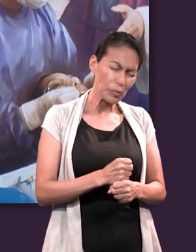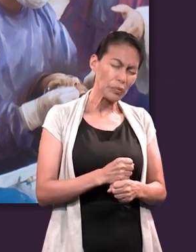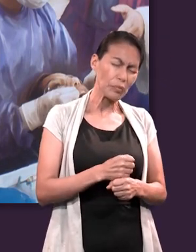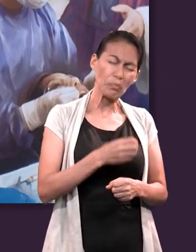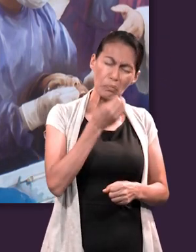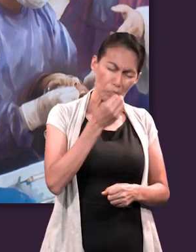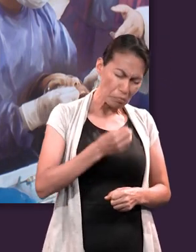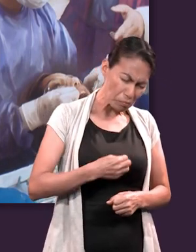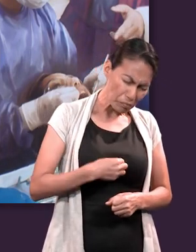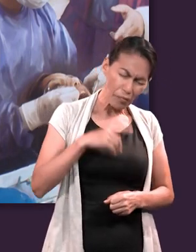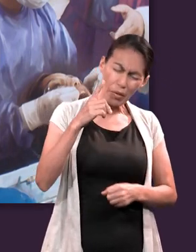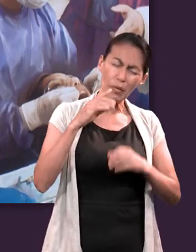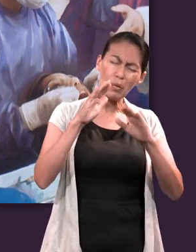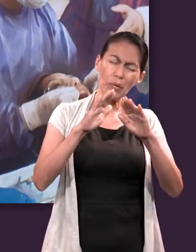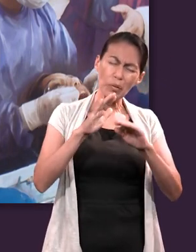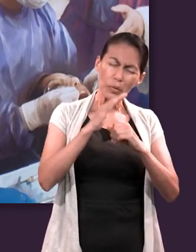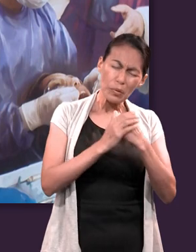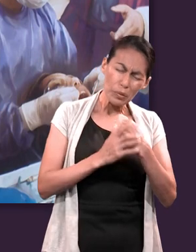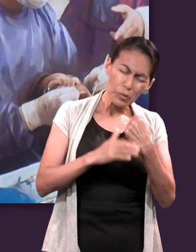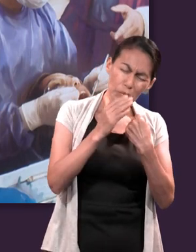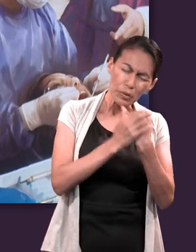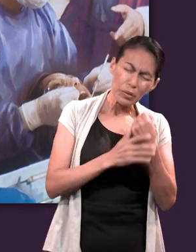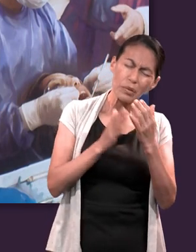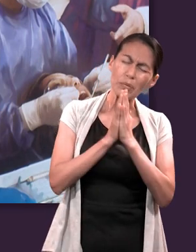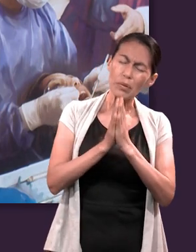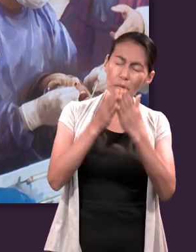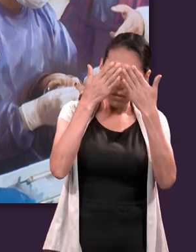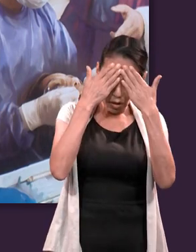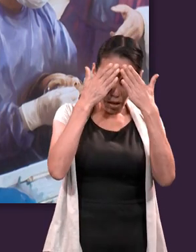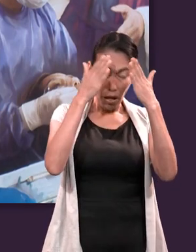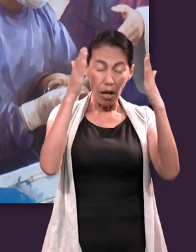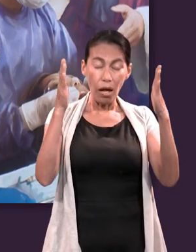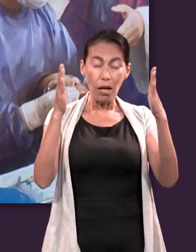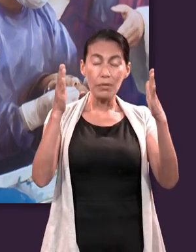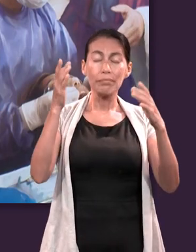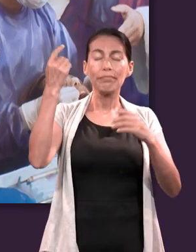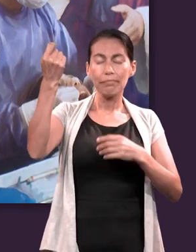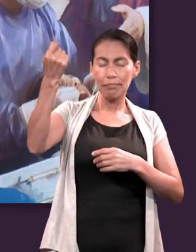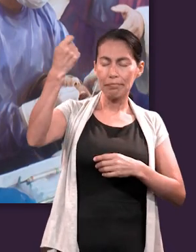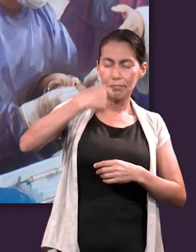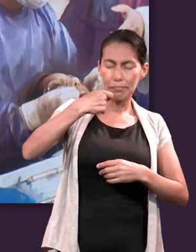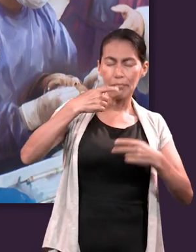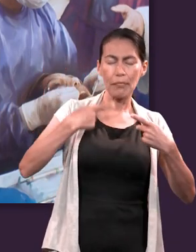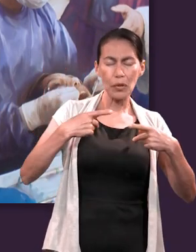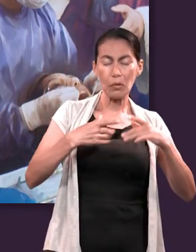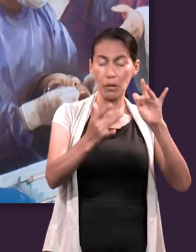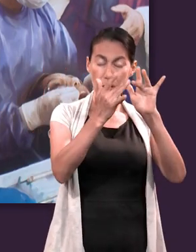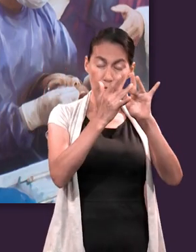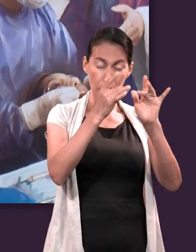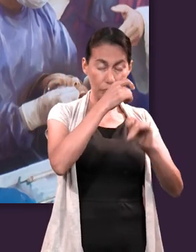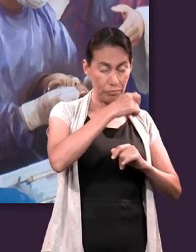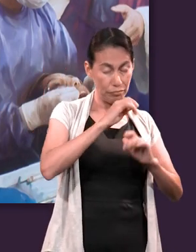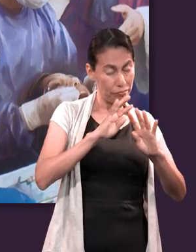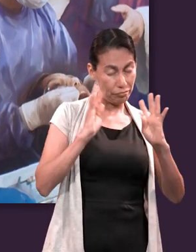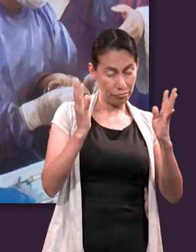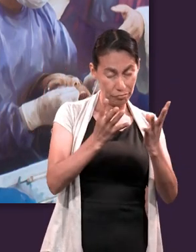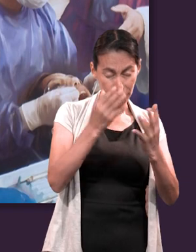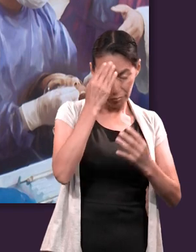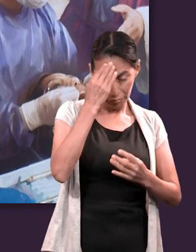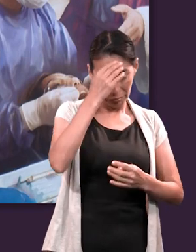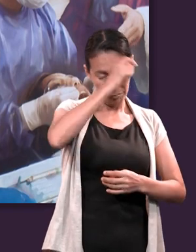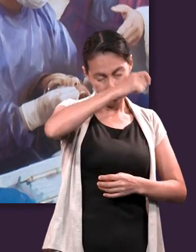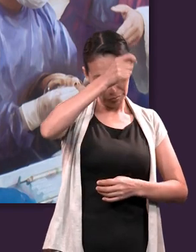entendimiento para que podamos recibir estas lecciones y sean de bendición en nuestras vidas y también en las de las personas que